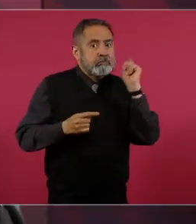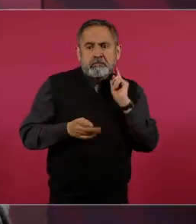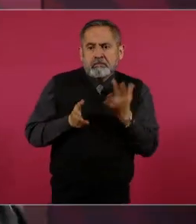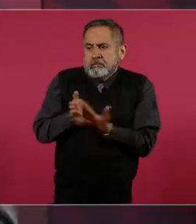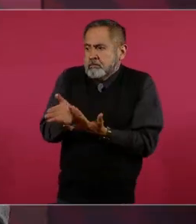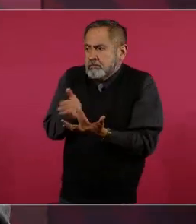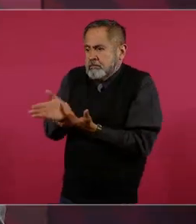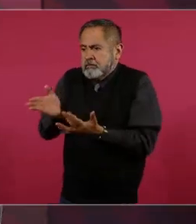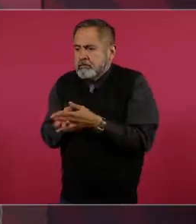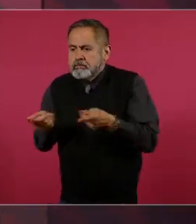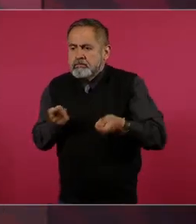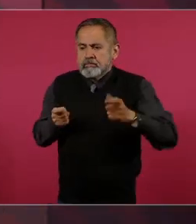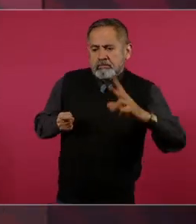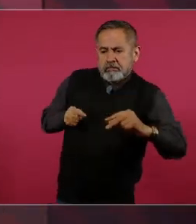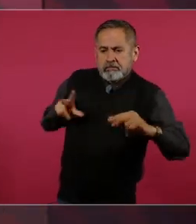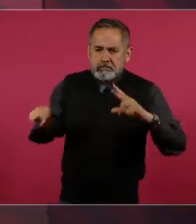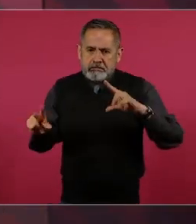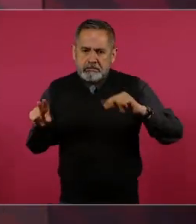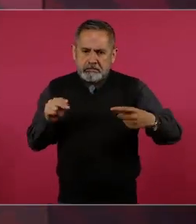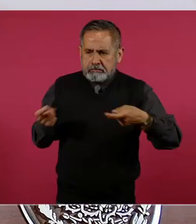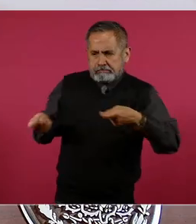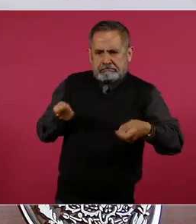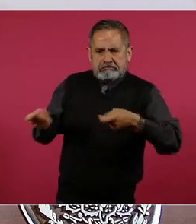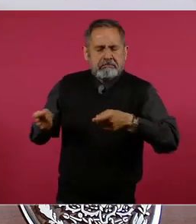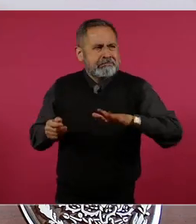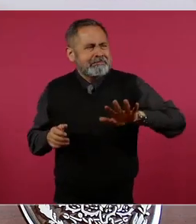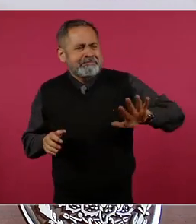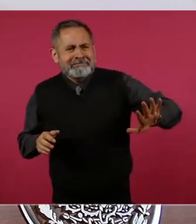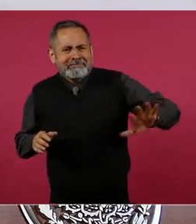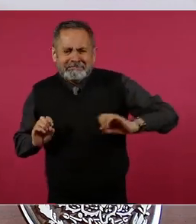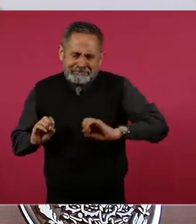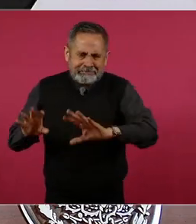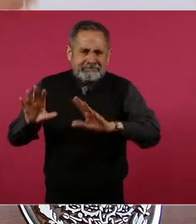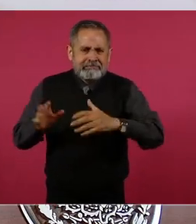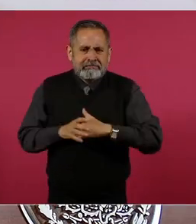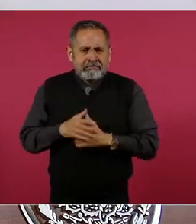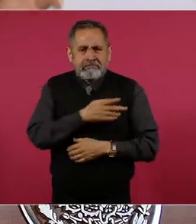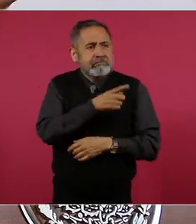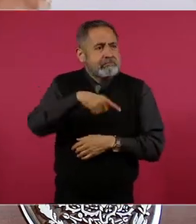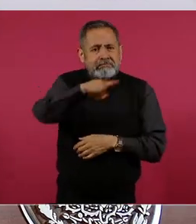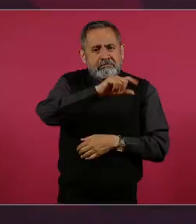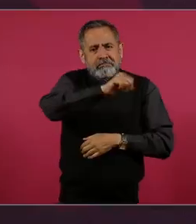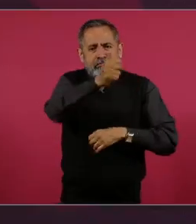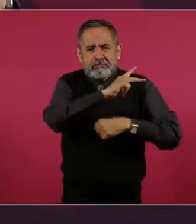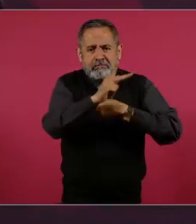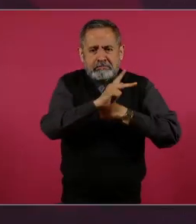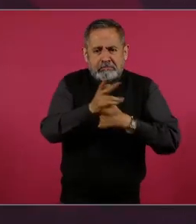injerencismo, se meten